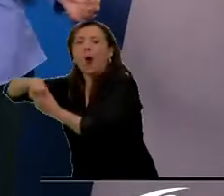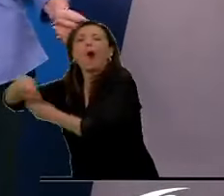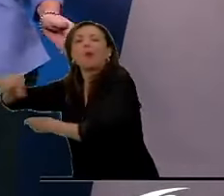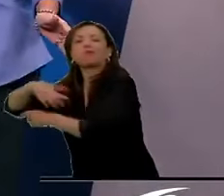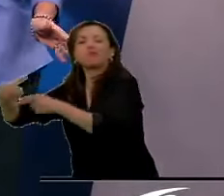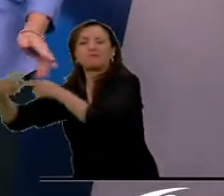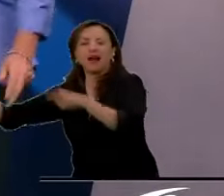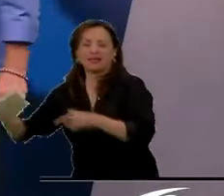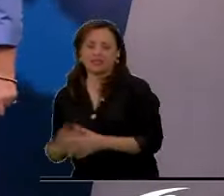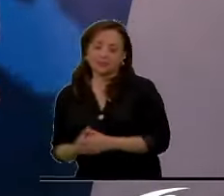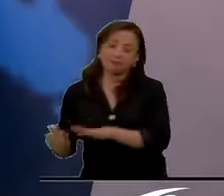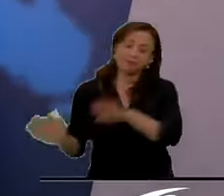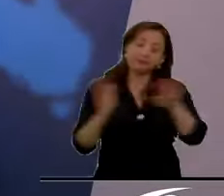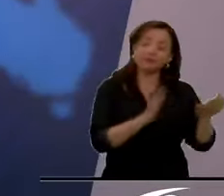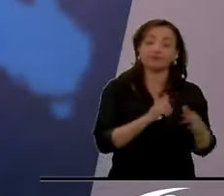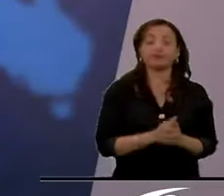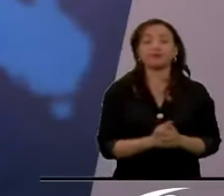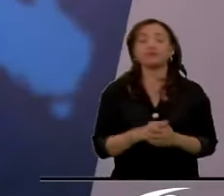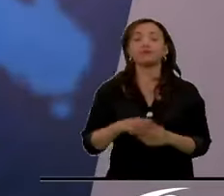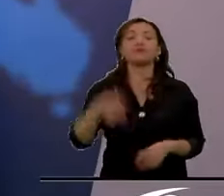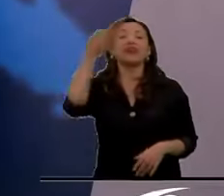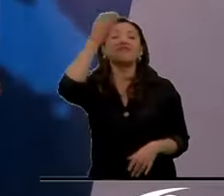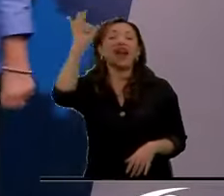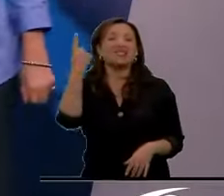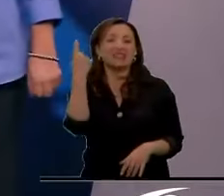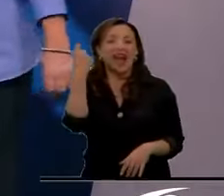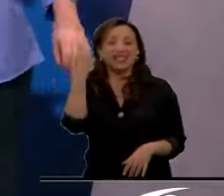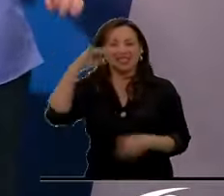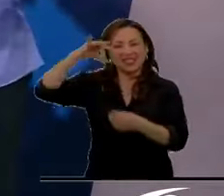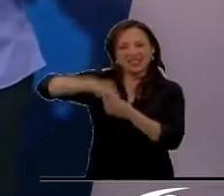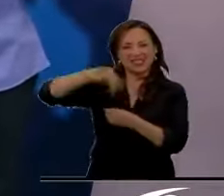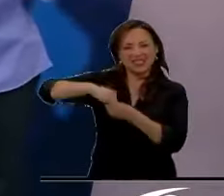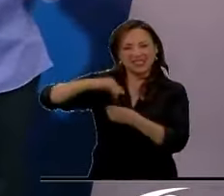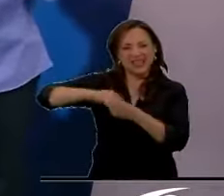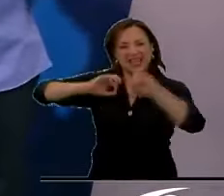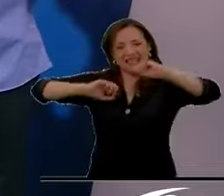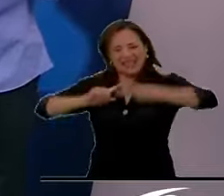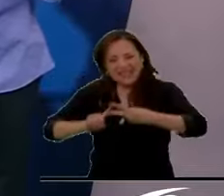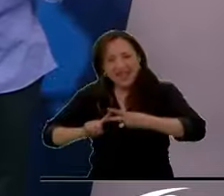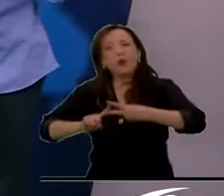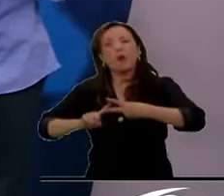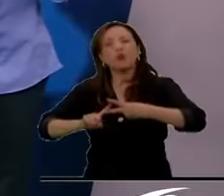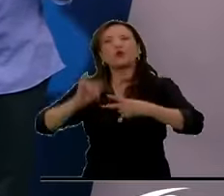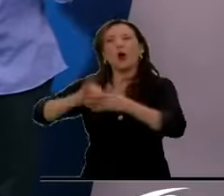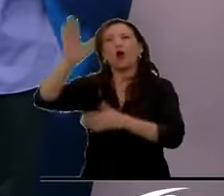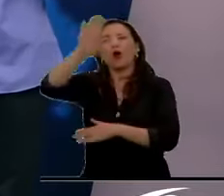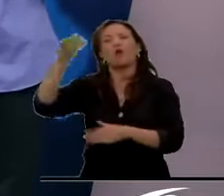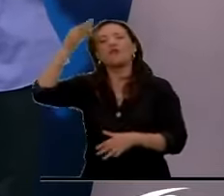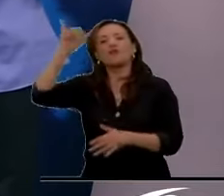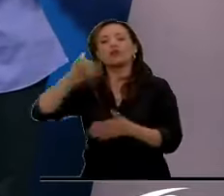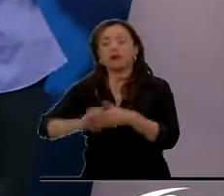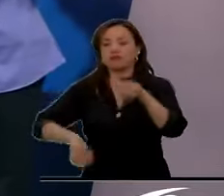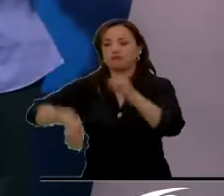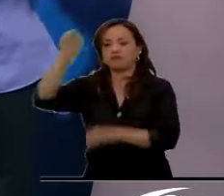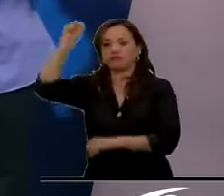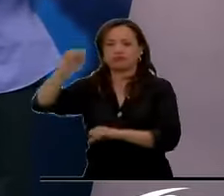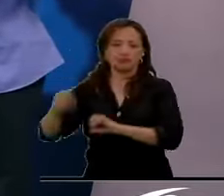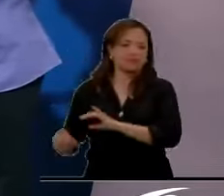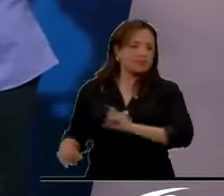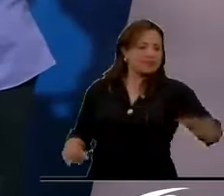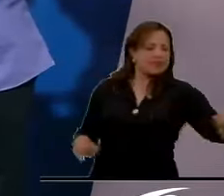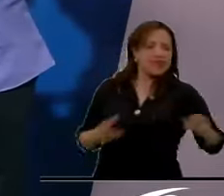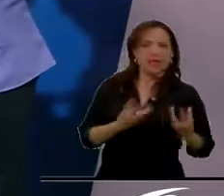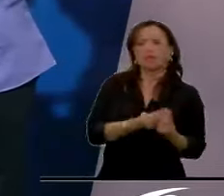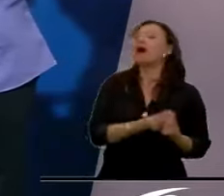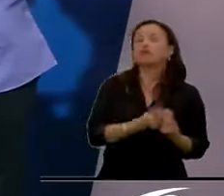En Francia ayer, en la segunda vuelta de las elecciones legislativas, ganó la extrema izquierda en una victoria sorpresa,